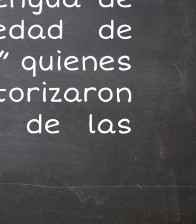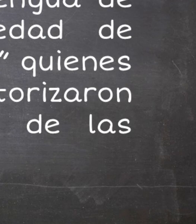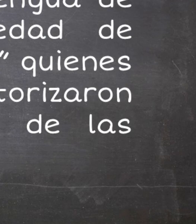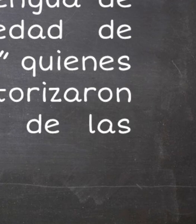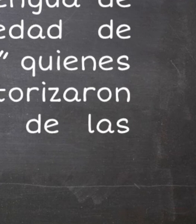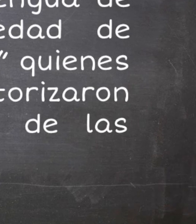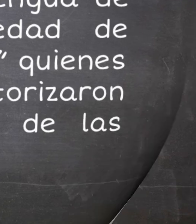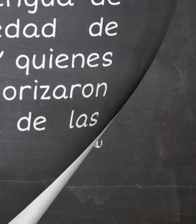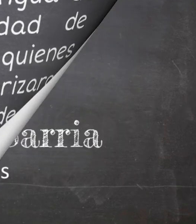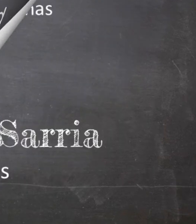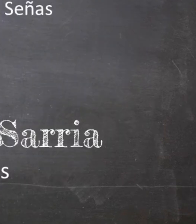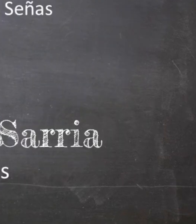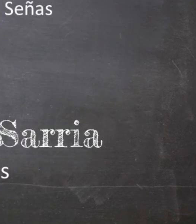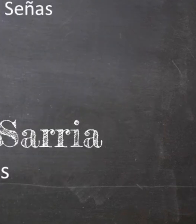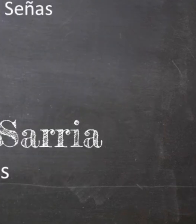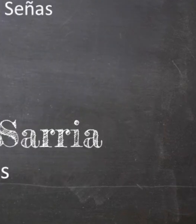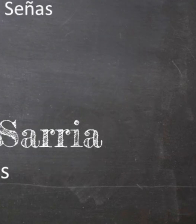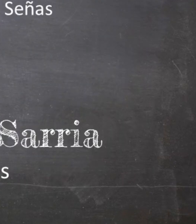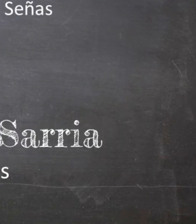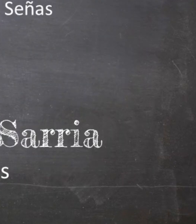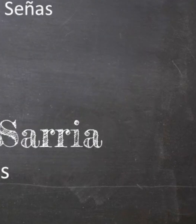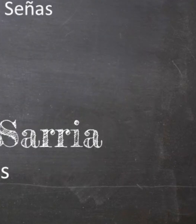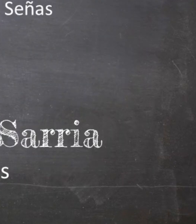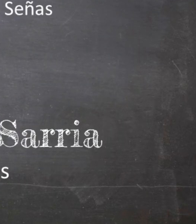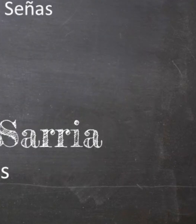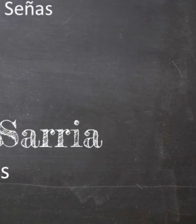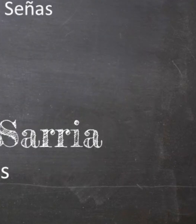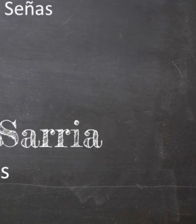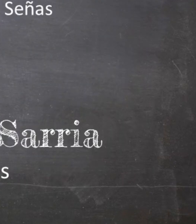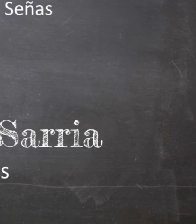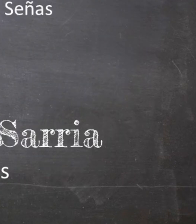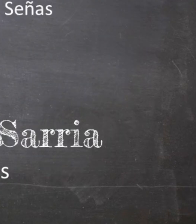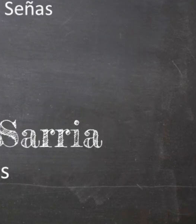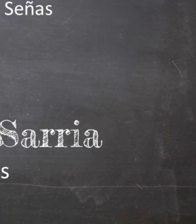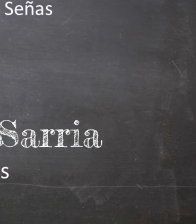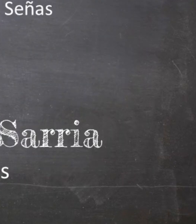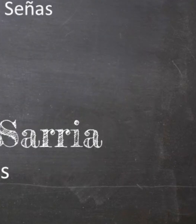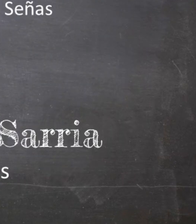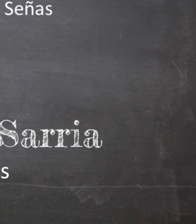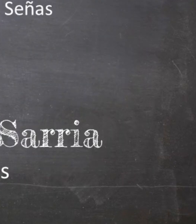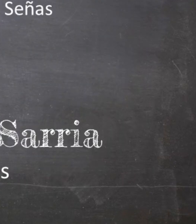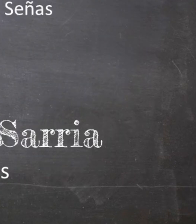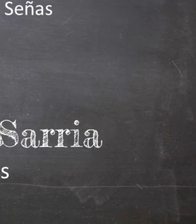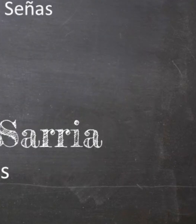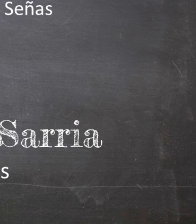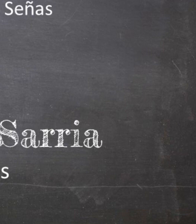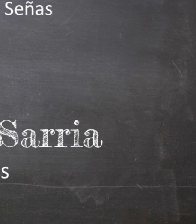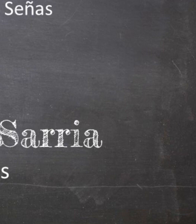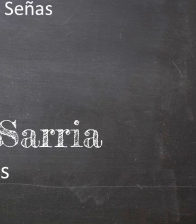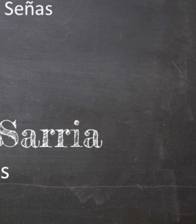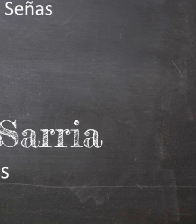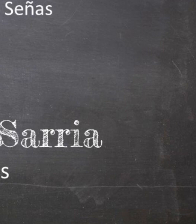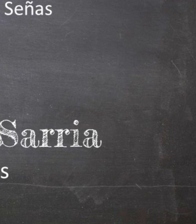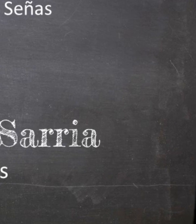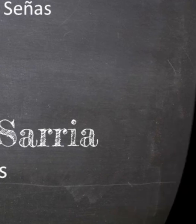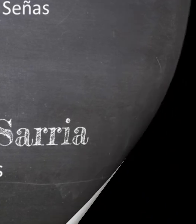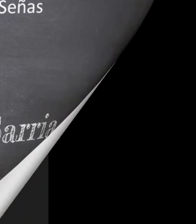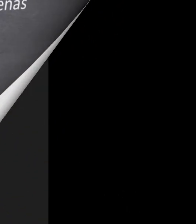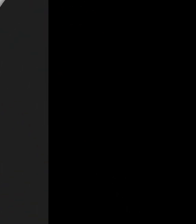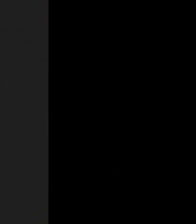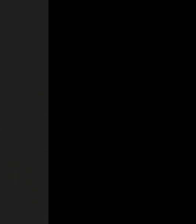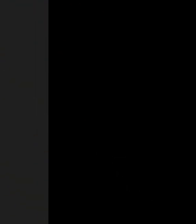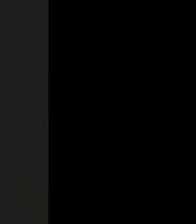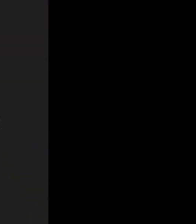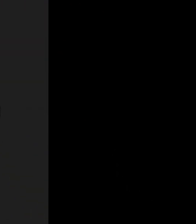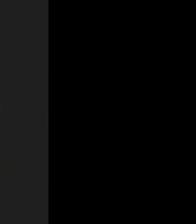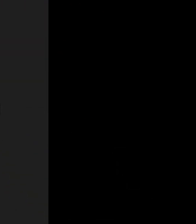de una larga de de febrero de la febrero febrero 1814.